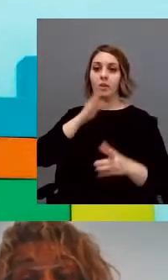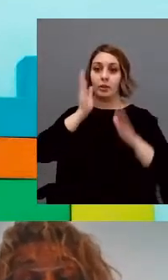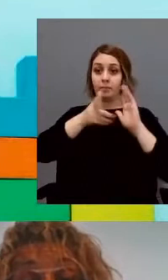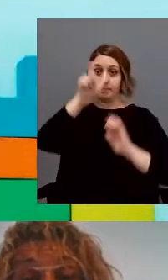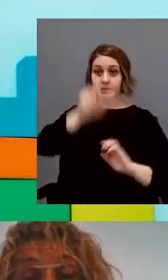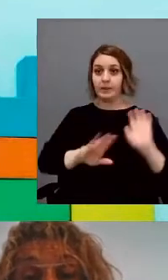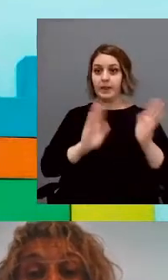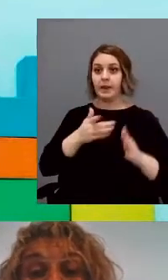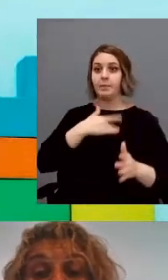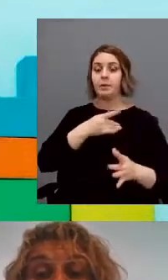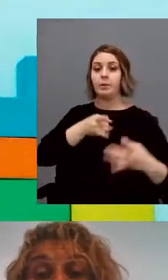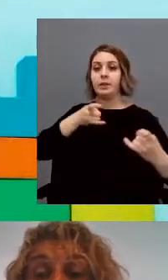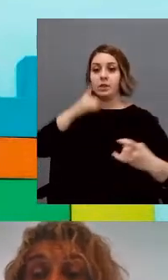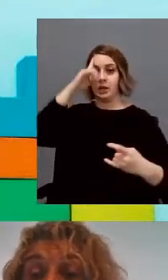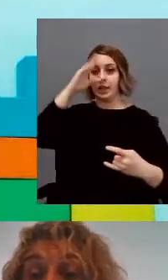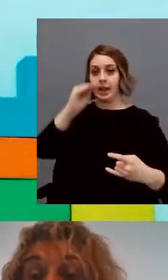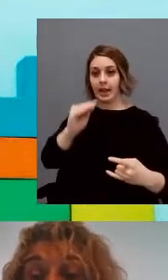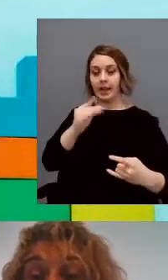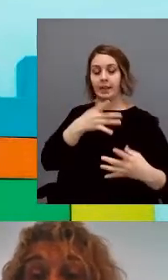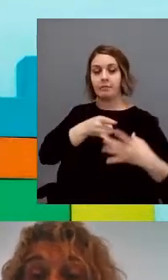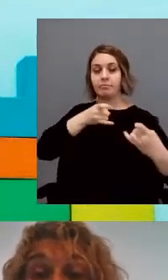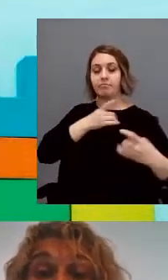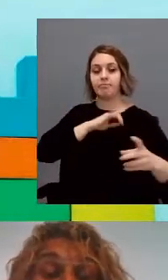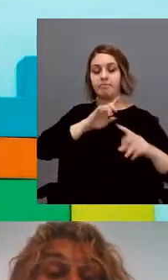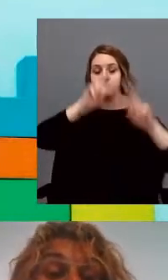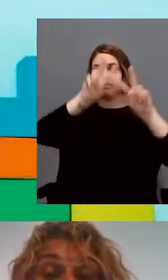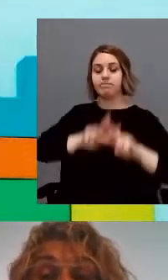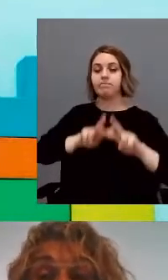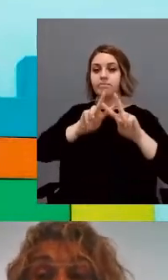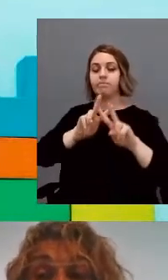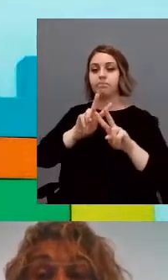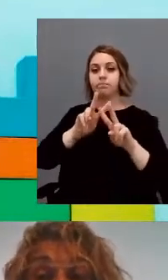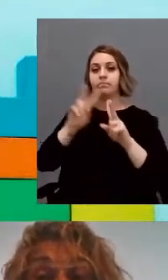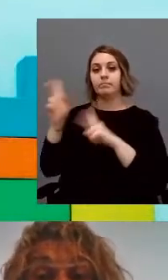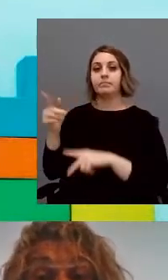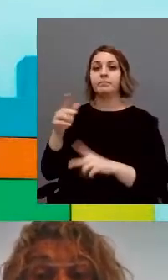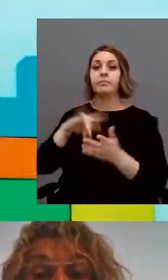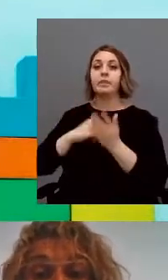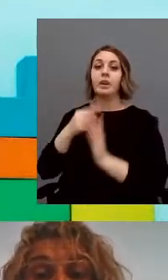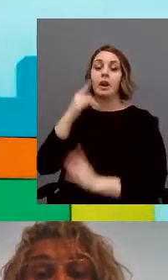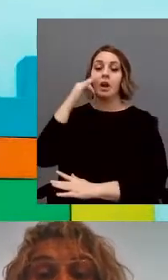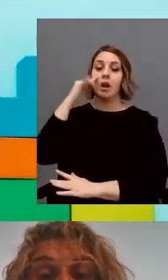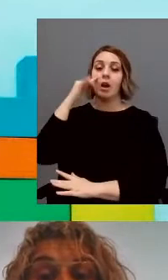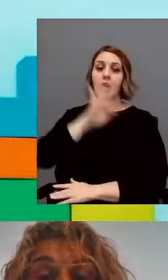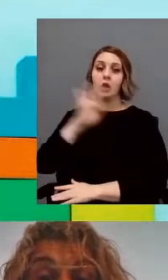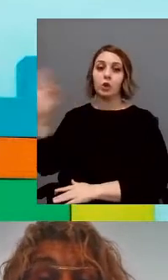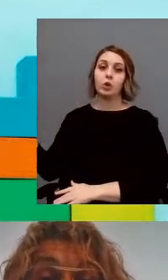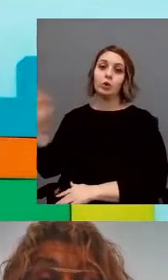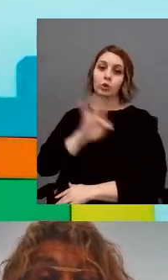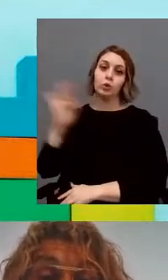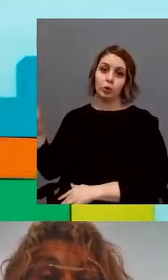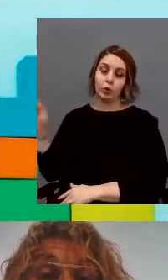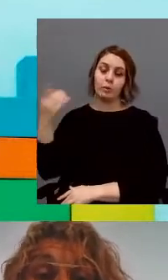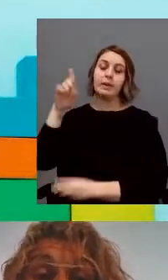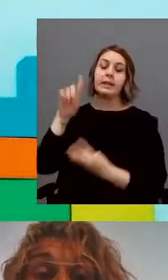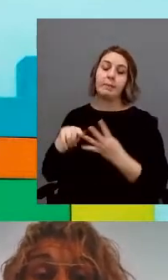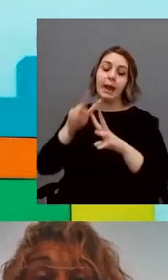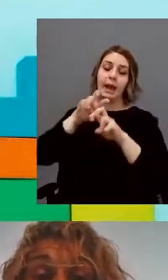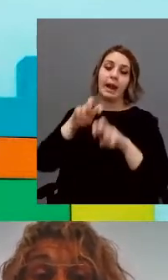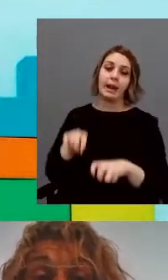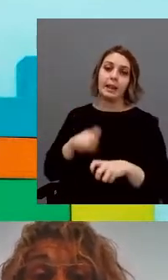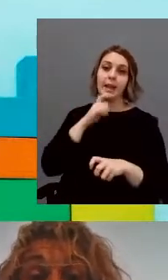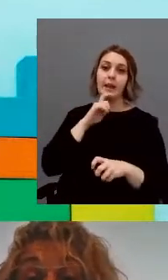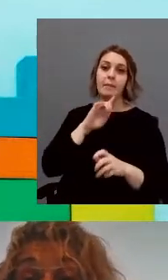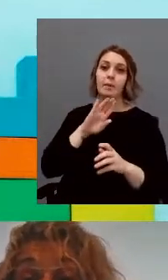a través de un sensor inteligente, se analizaron las sesiones mediante un sistema de observación de alternancia de turnos y se analiza también